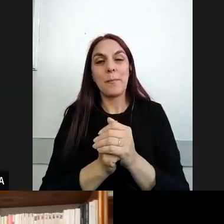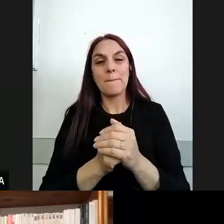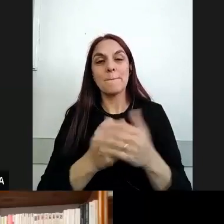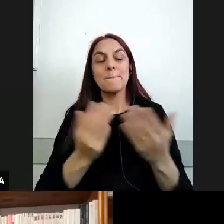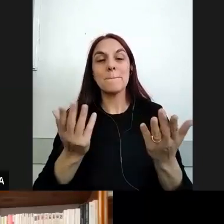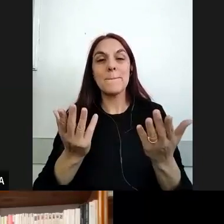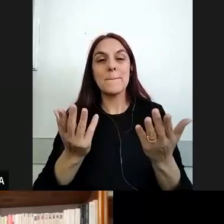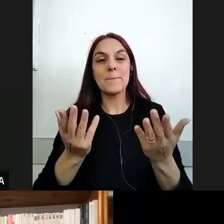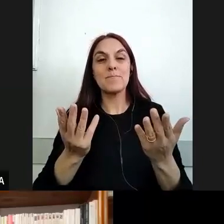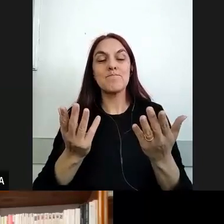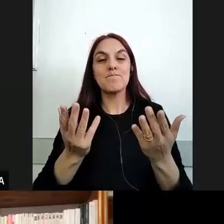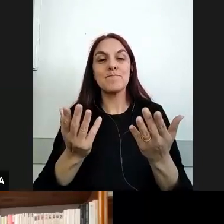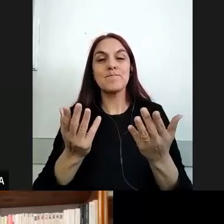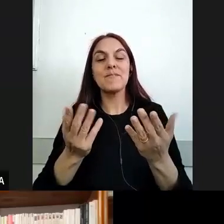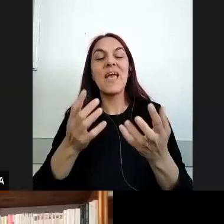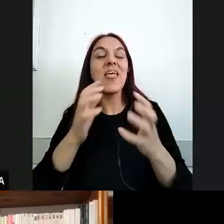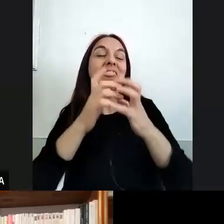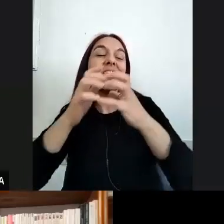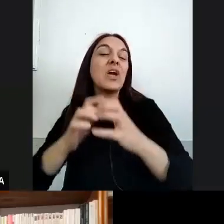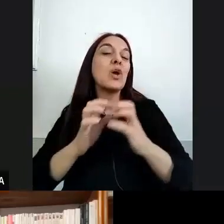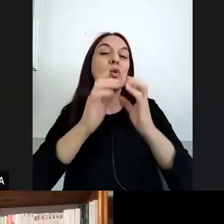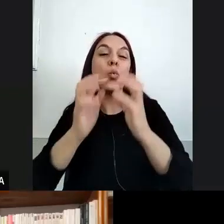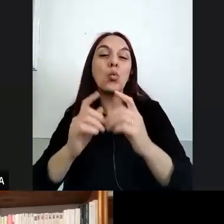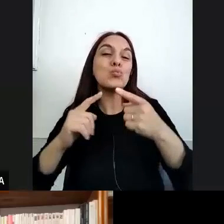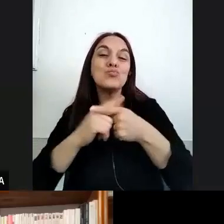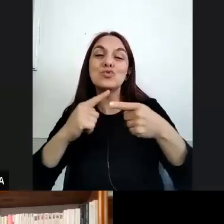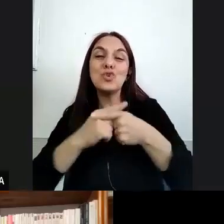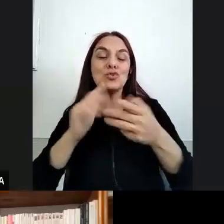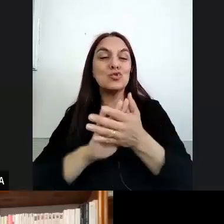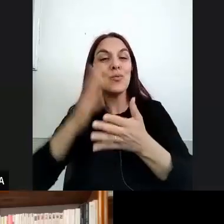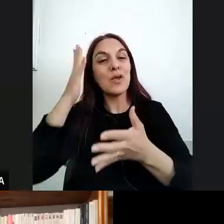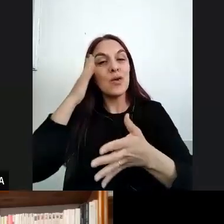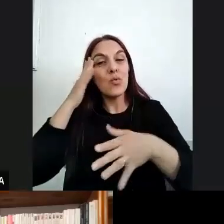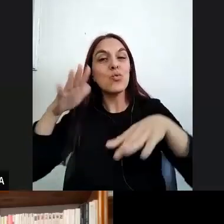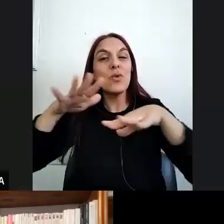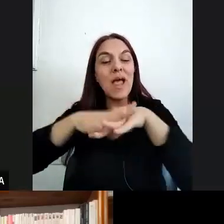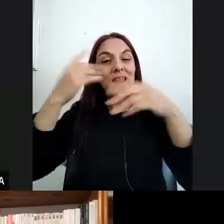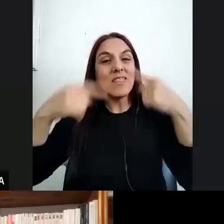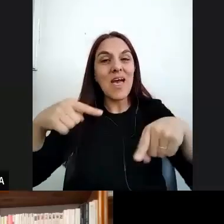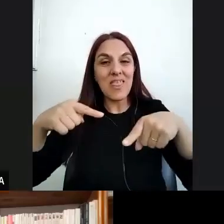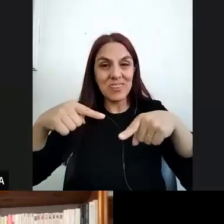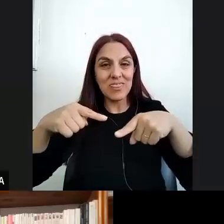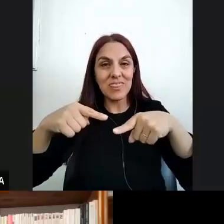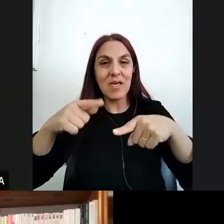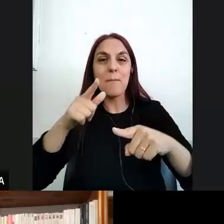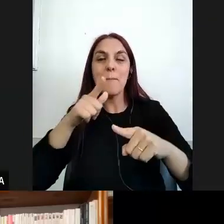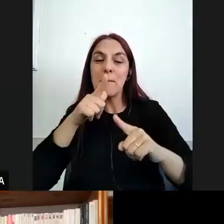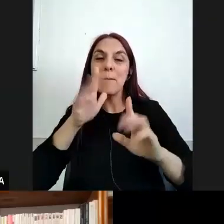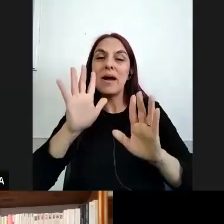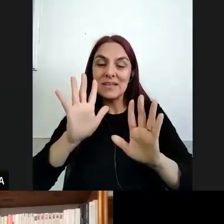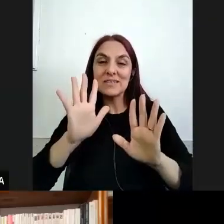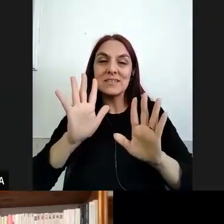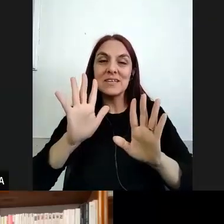toda la discusión sobre la interculturalidad para nosotros digamos supone poder